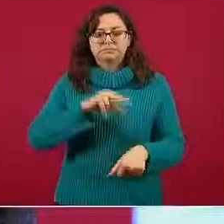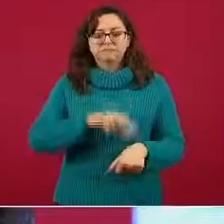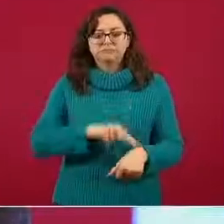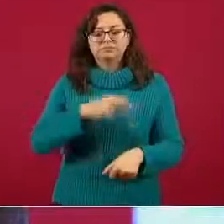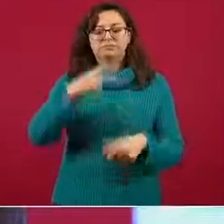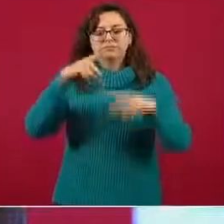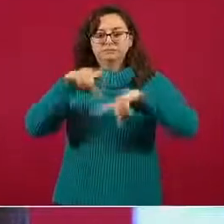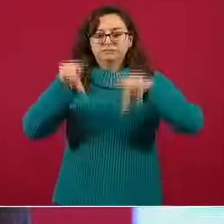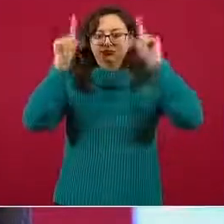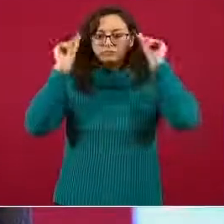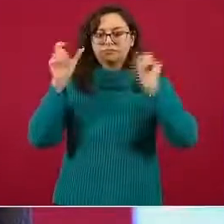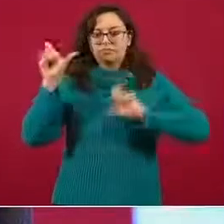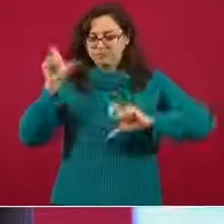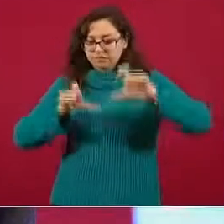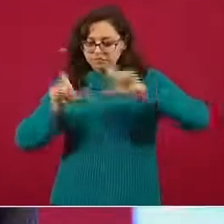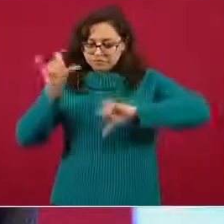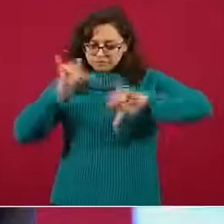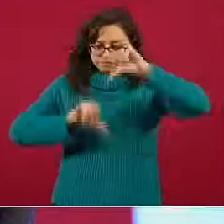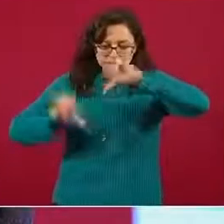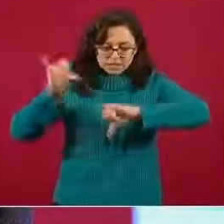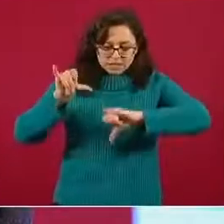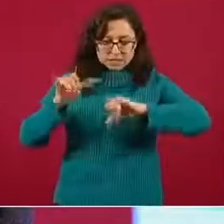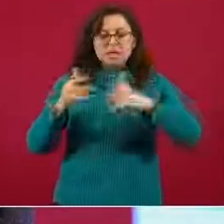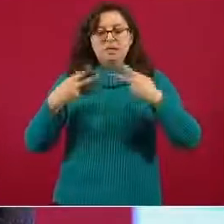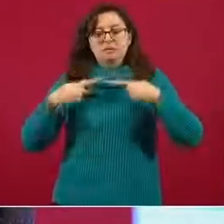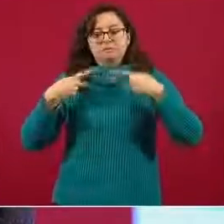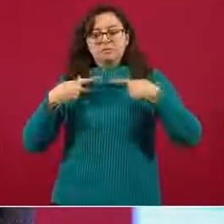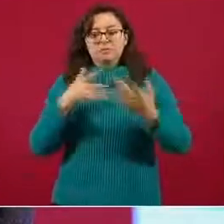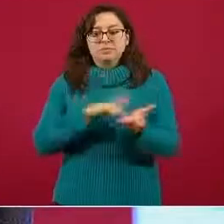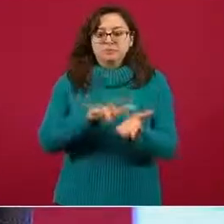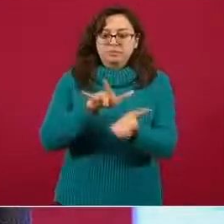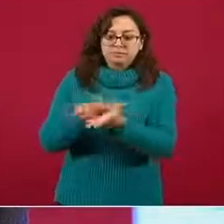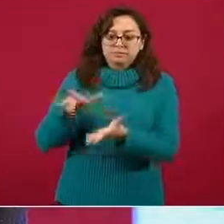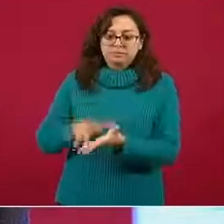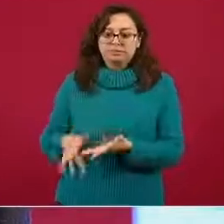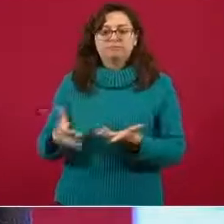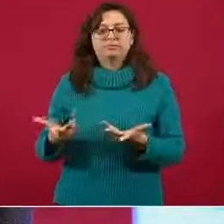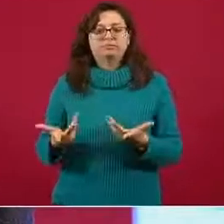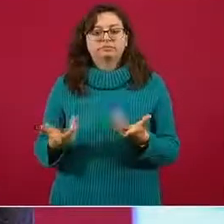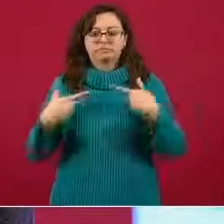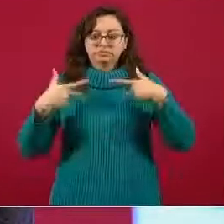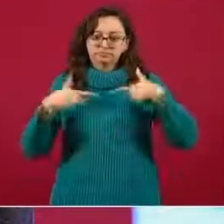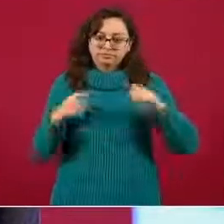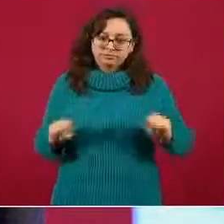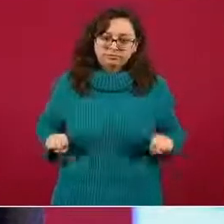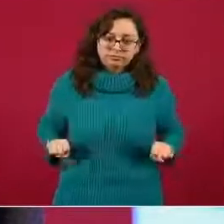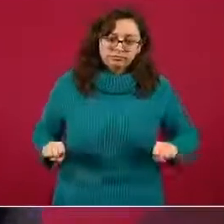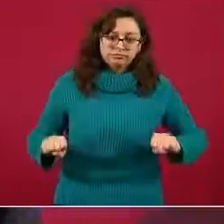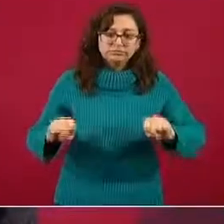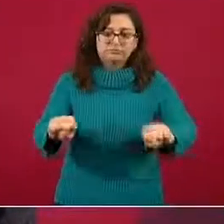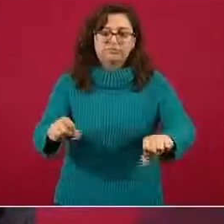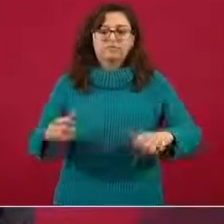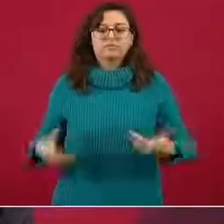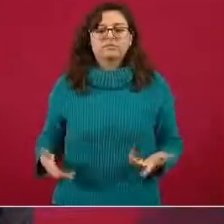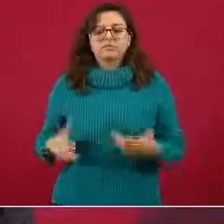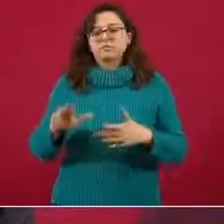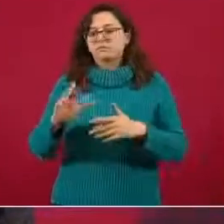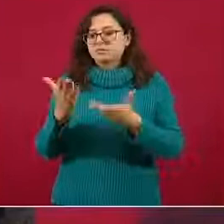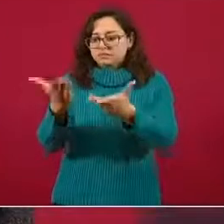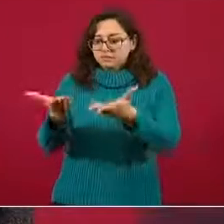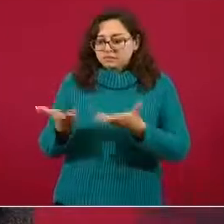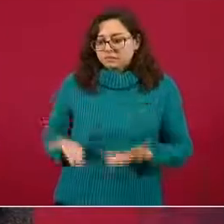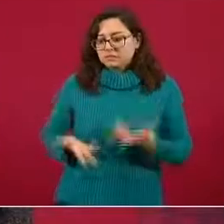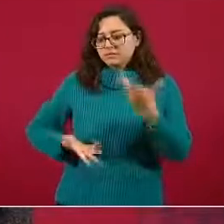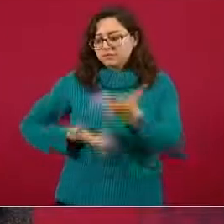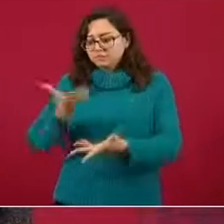enfermeros, químicas y químicos, personal de apoyo, camilleros, recepcionistas, trabajadoras